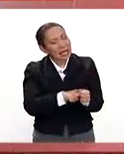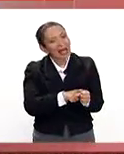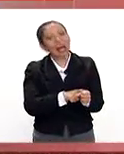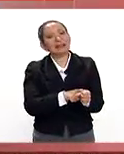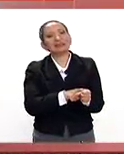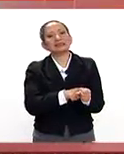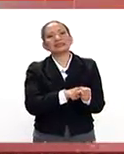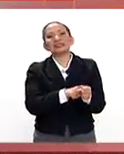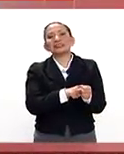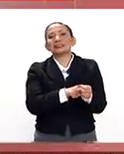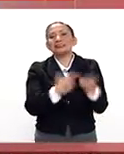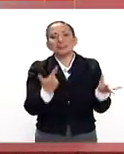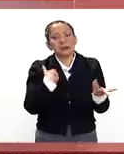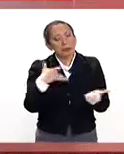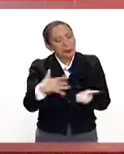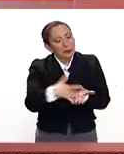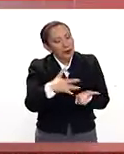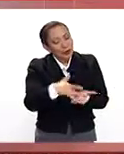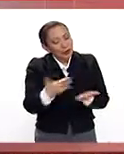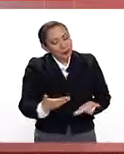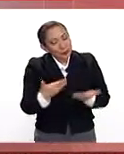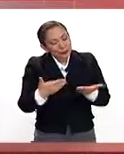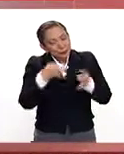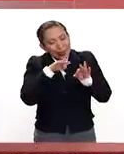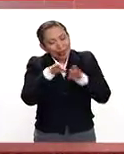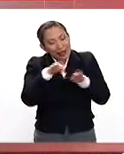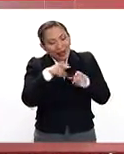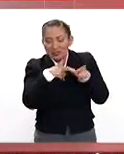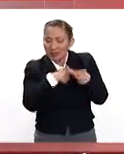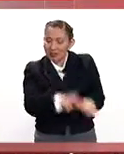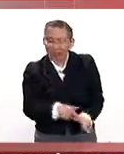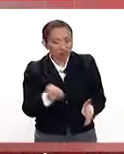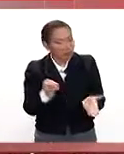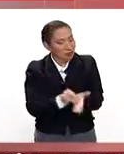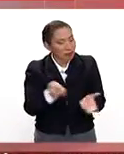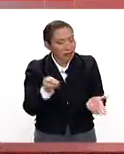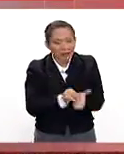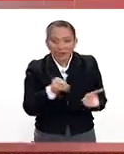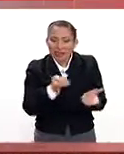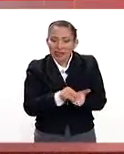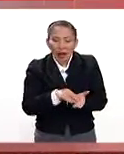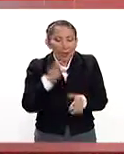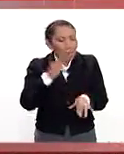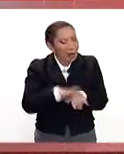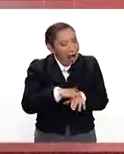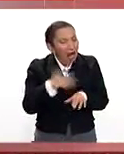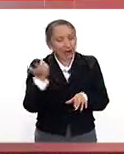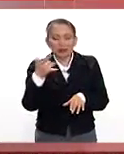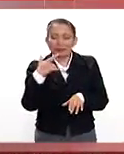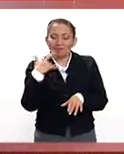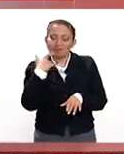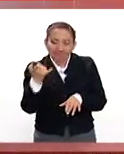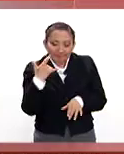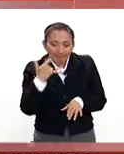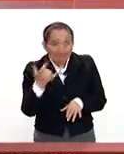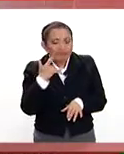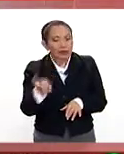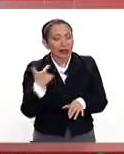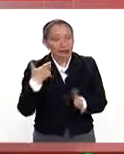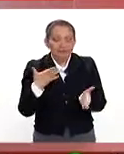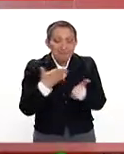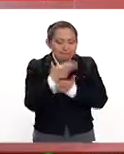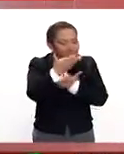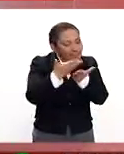viene a apoyar fuertemente en mi trabajo y seguimos trabajando todo lo más posible en bien de la